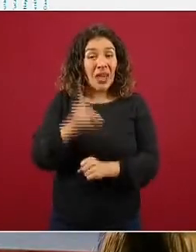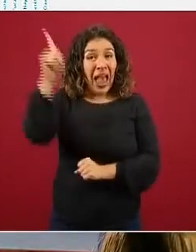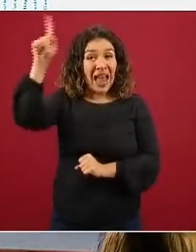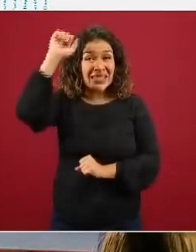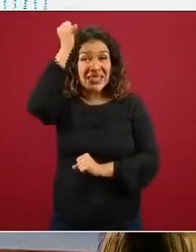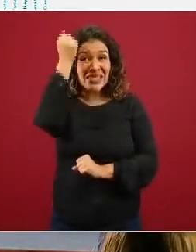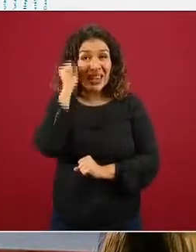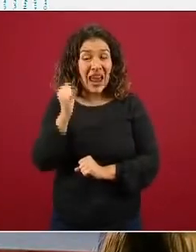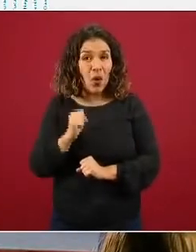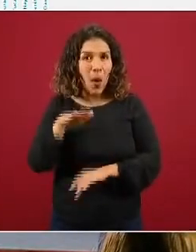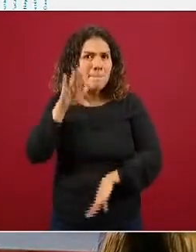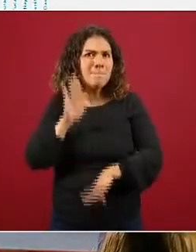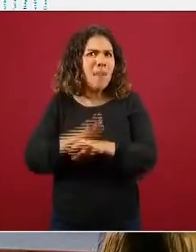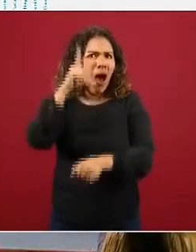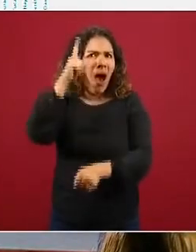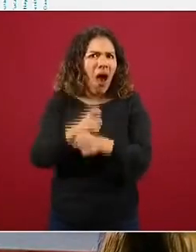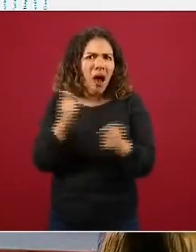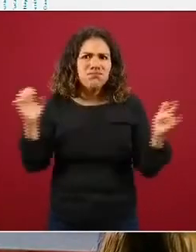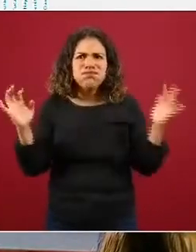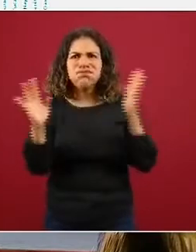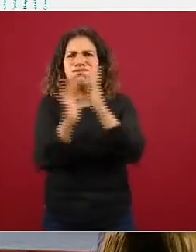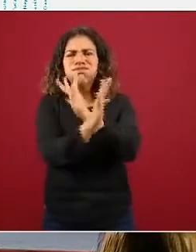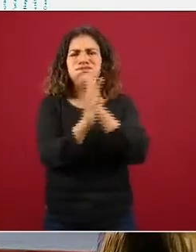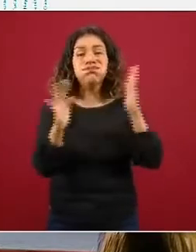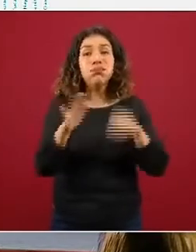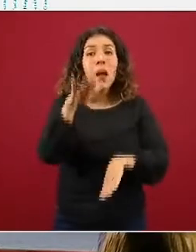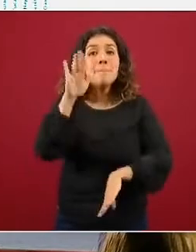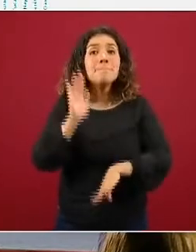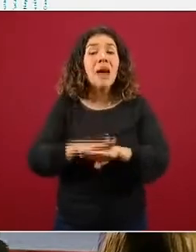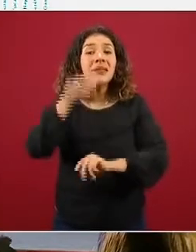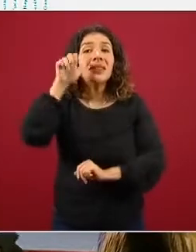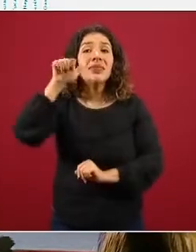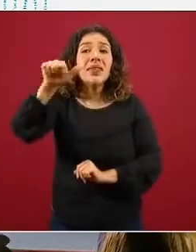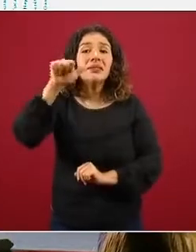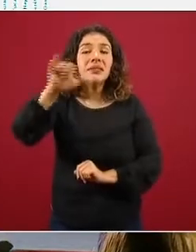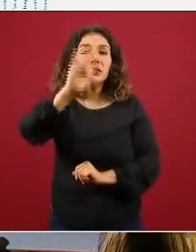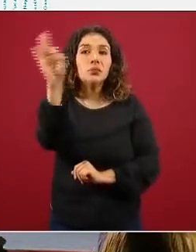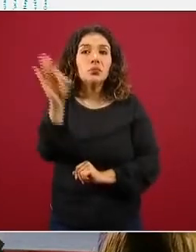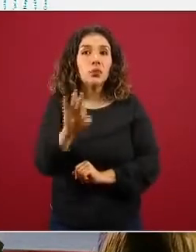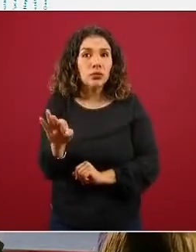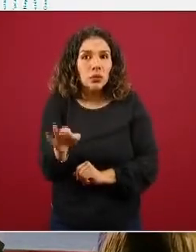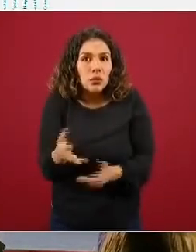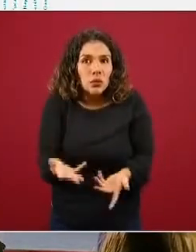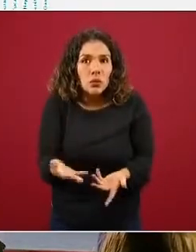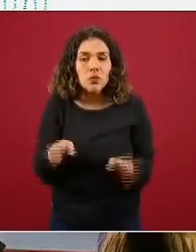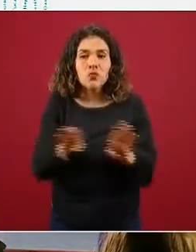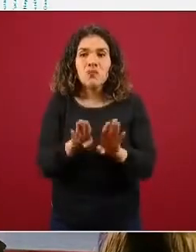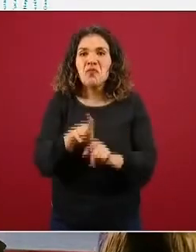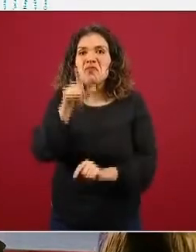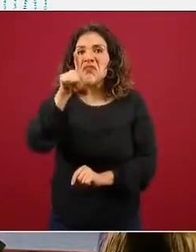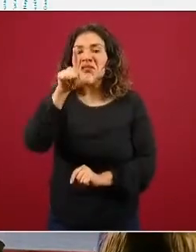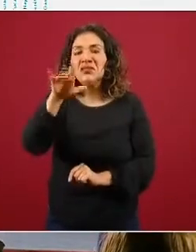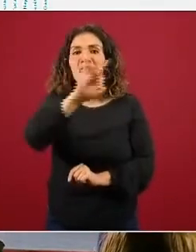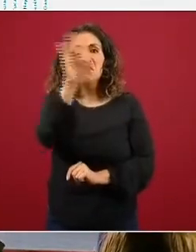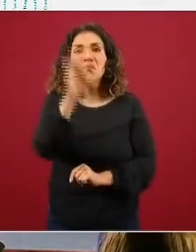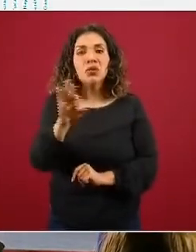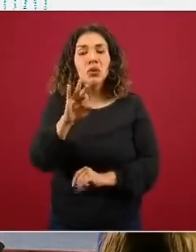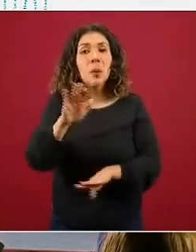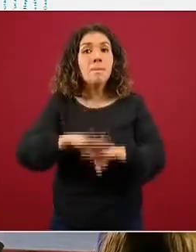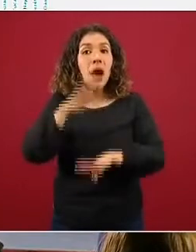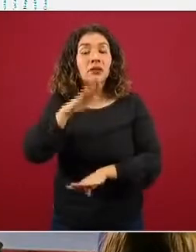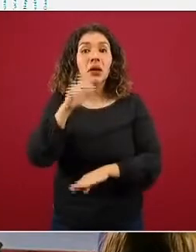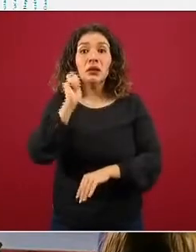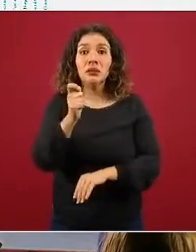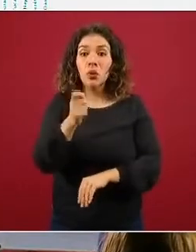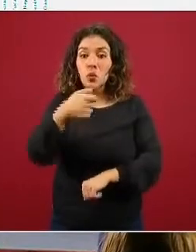incrementó su movilidad en más del 16 por ciento, prácticamente 17 por ciento entre